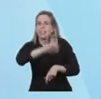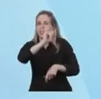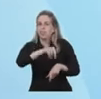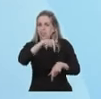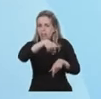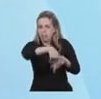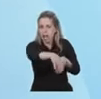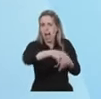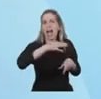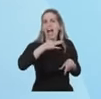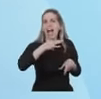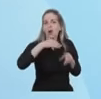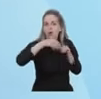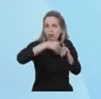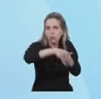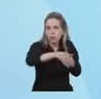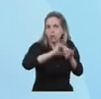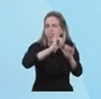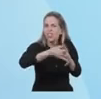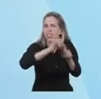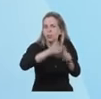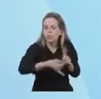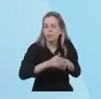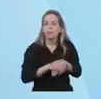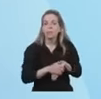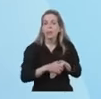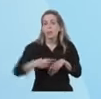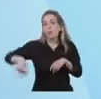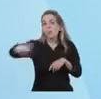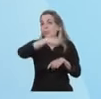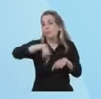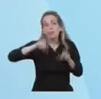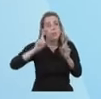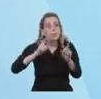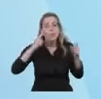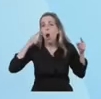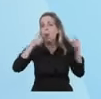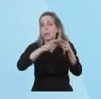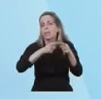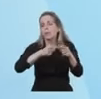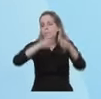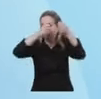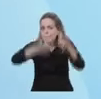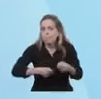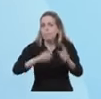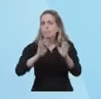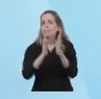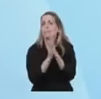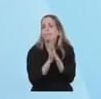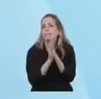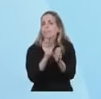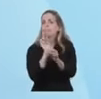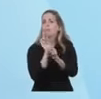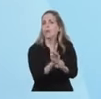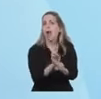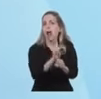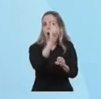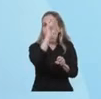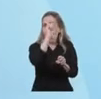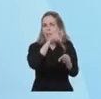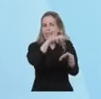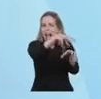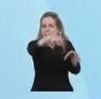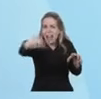Siempre seguimos teniendo firme el objetivo de que no se sature el sistema de salud. Estos